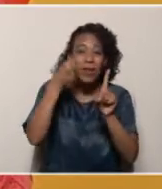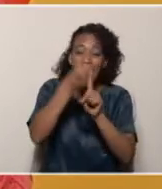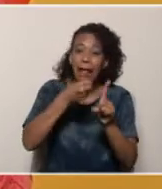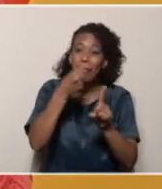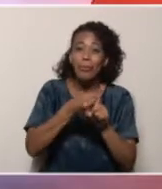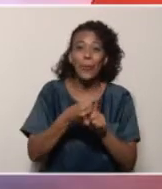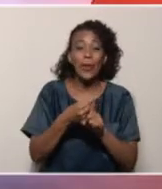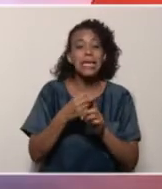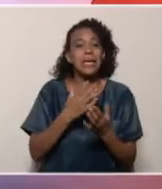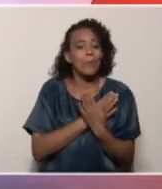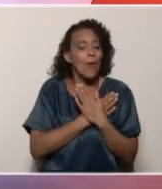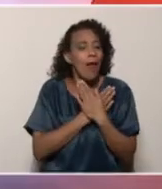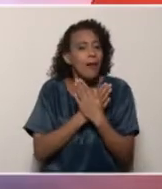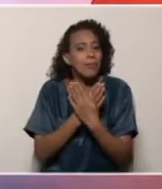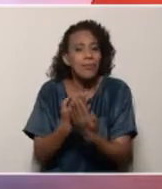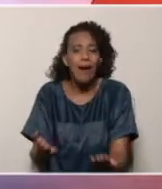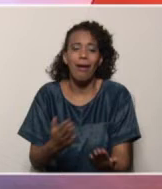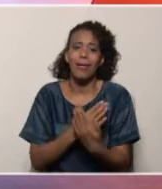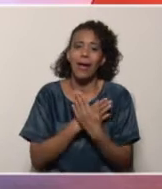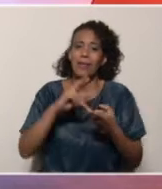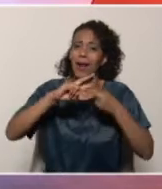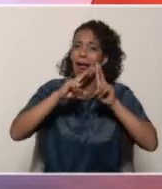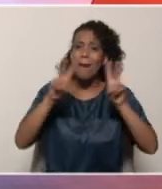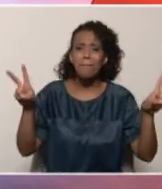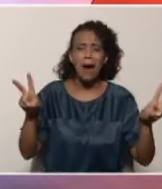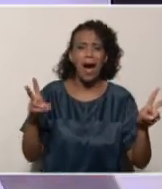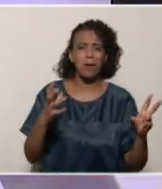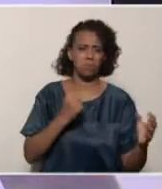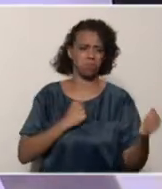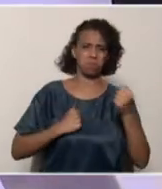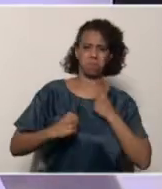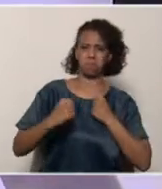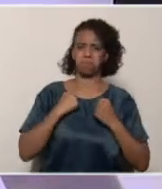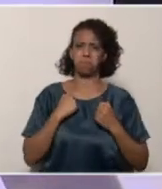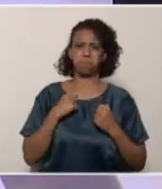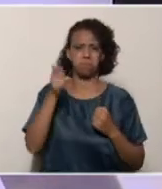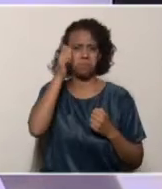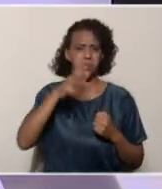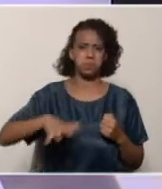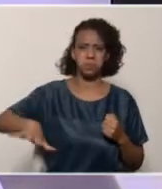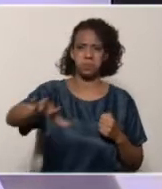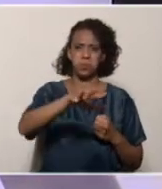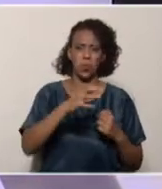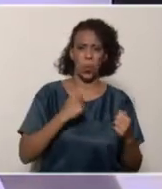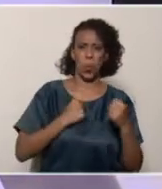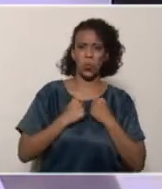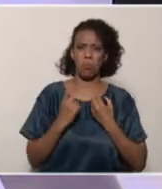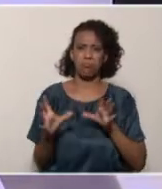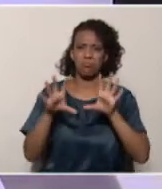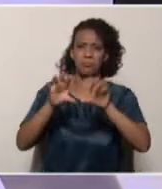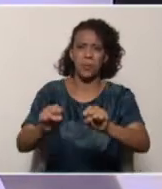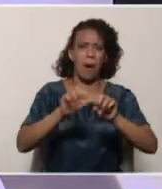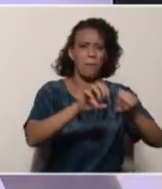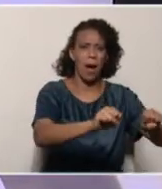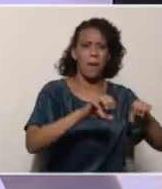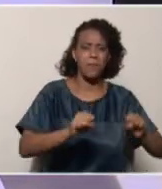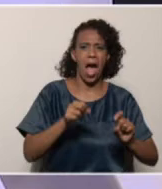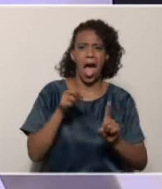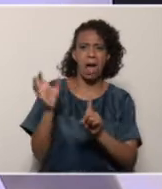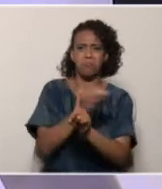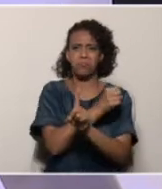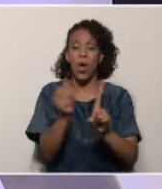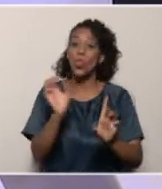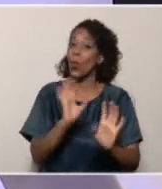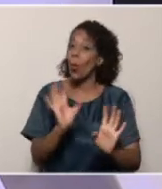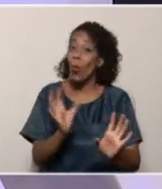lo hacemos desde la solidaridad, lo hacemos desde la paz, no somos un pueblo bélico, no vamos a invadir a nadie ni estamos agrediendo a nadie.